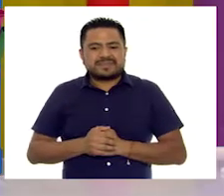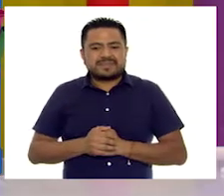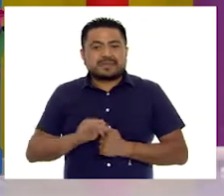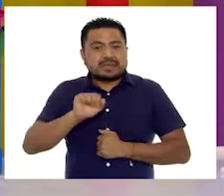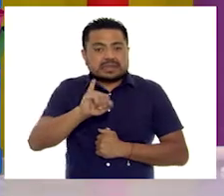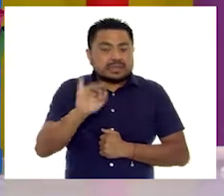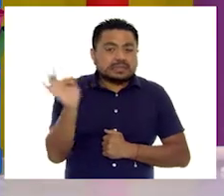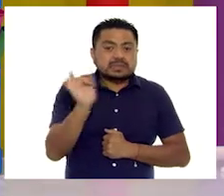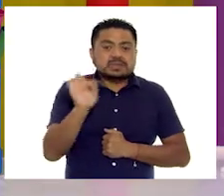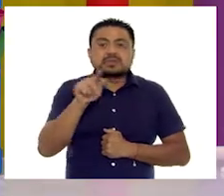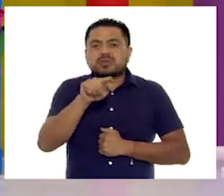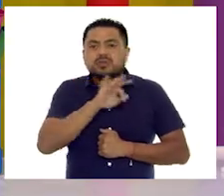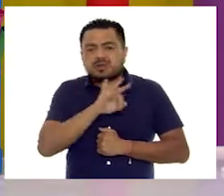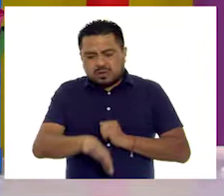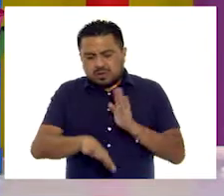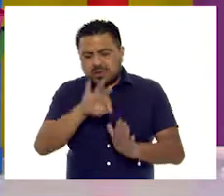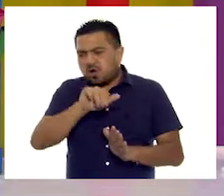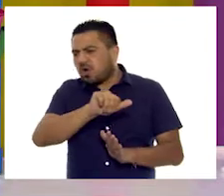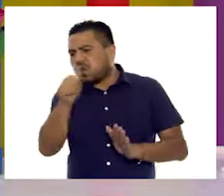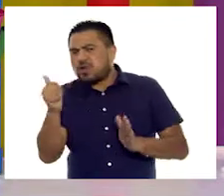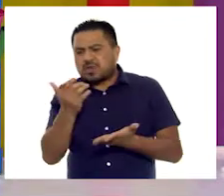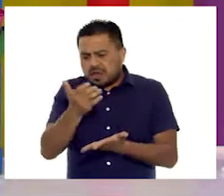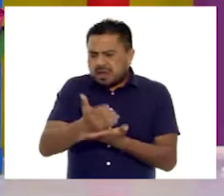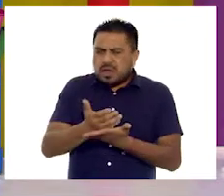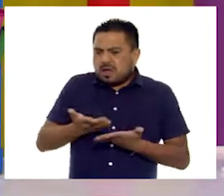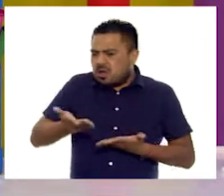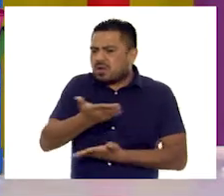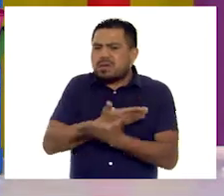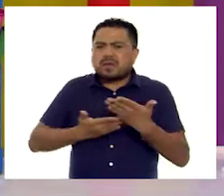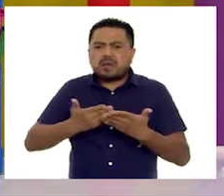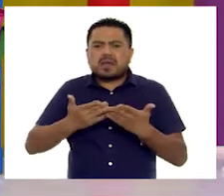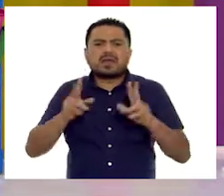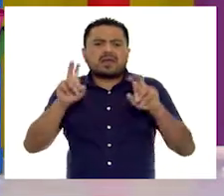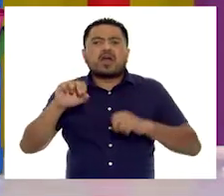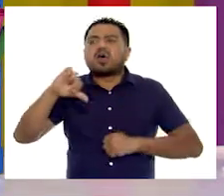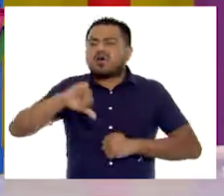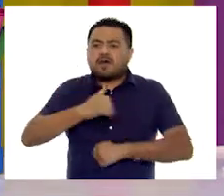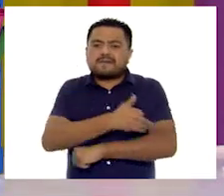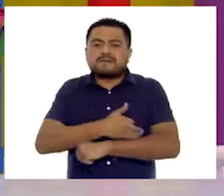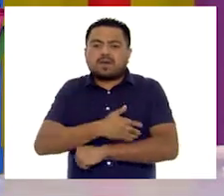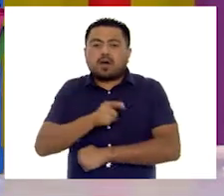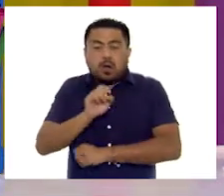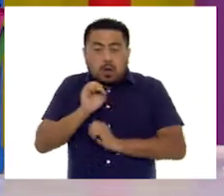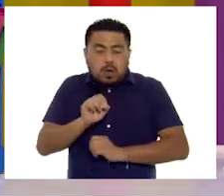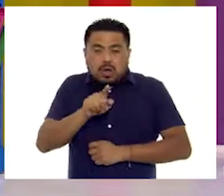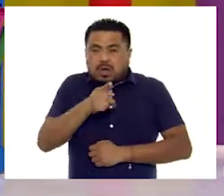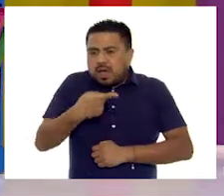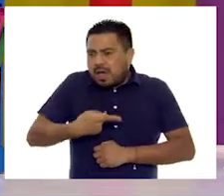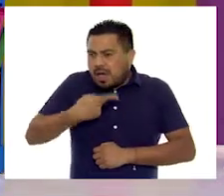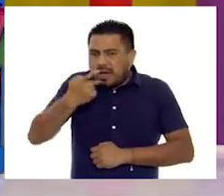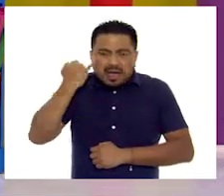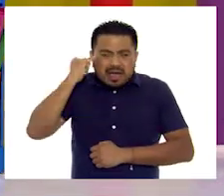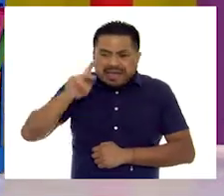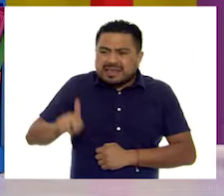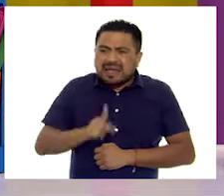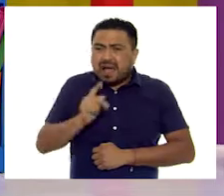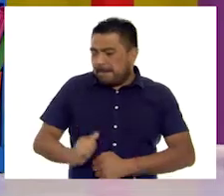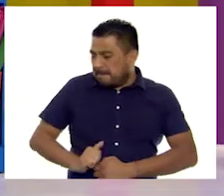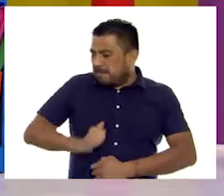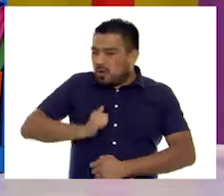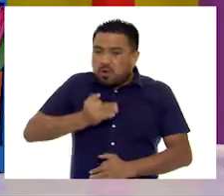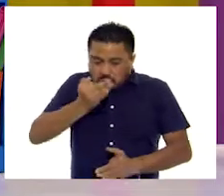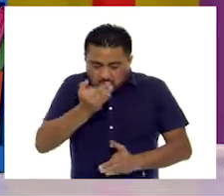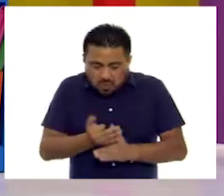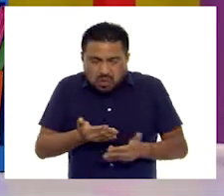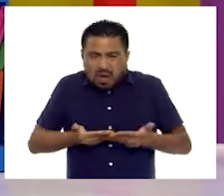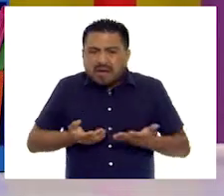Si te es posible, consulta otros libros y comenta el tema de hoy con tu familia. Si tienes la fortuna de hablar una lengua indígena, aprovecha también